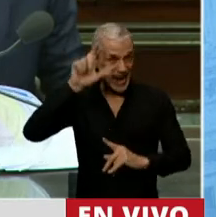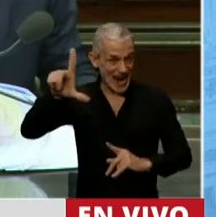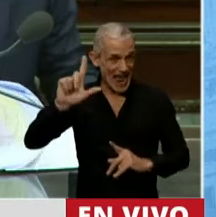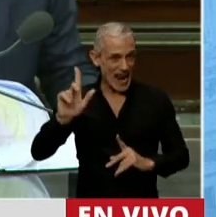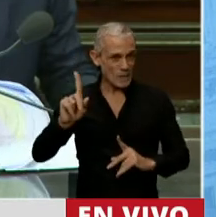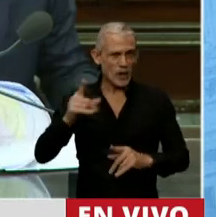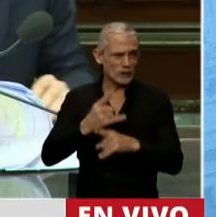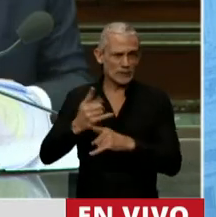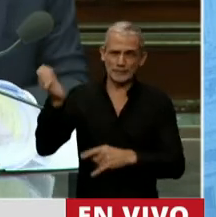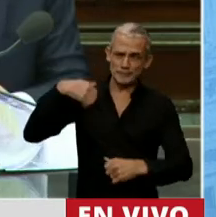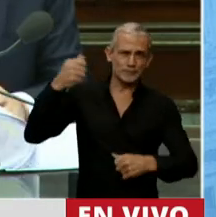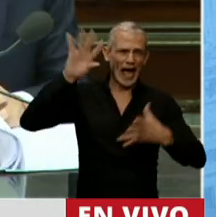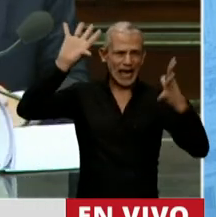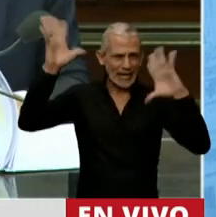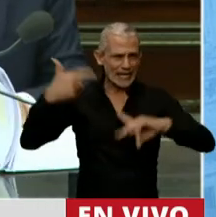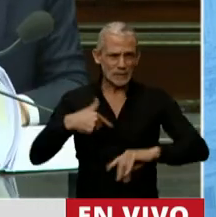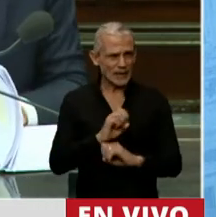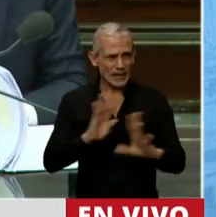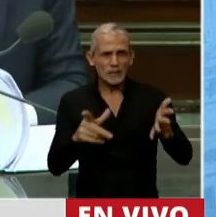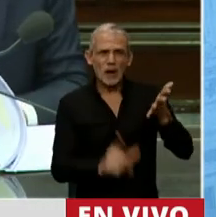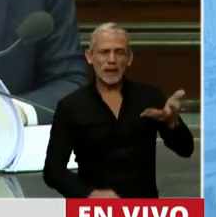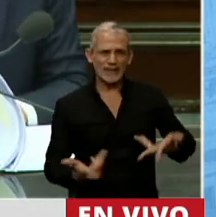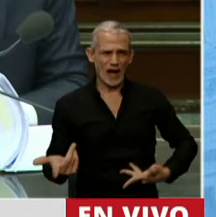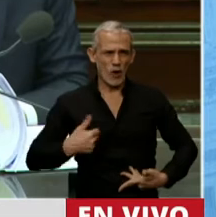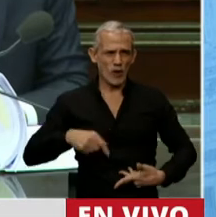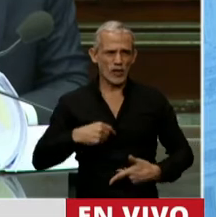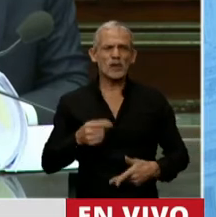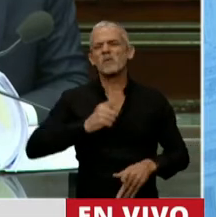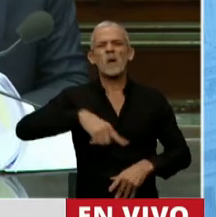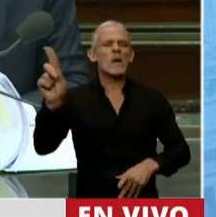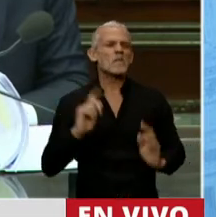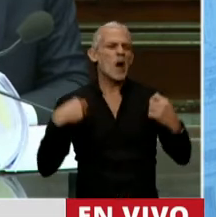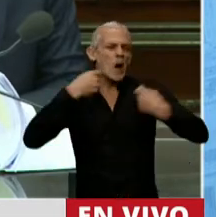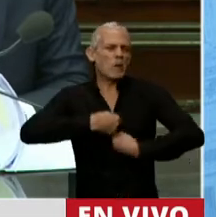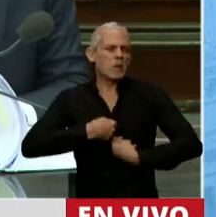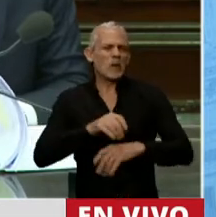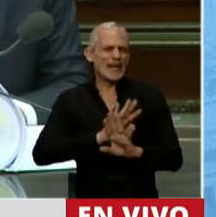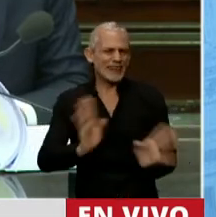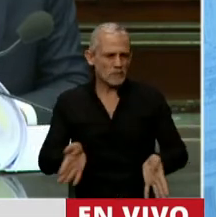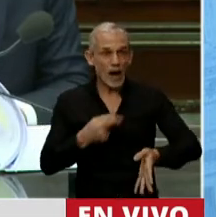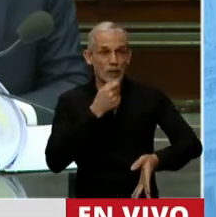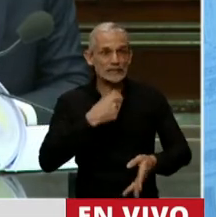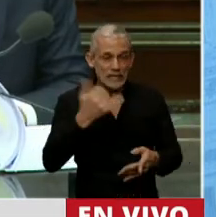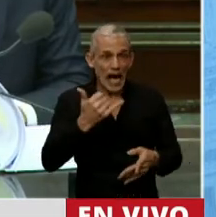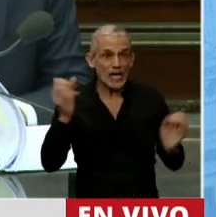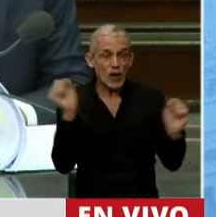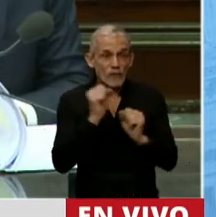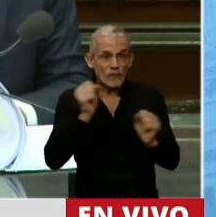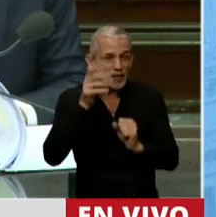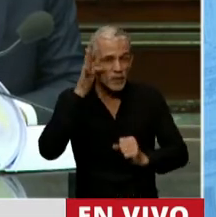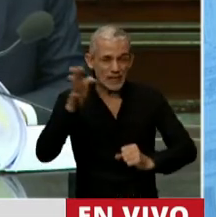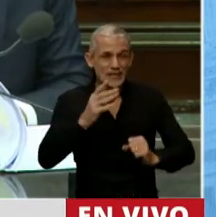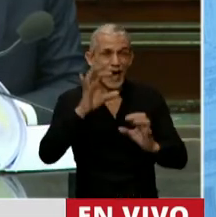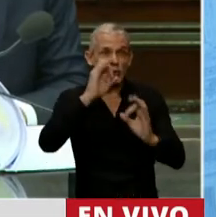geografía, nuestro clima y nos mandaban a abrigarnos, nos mandaban a poner pulóveres cuando hacía temperaturas bajo